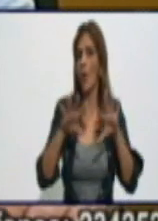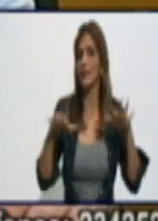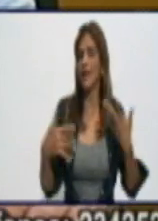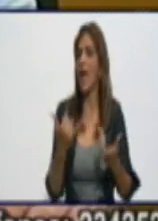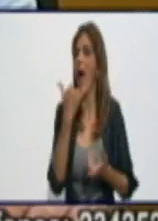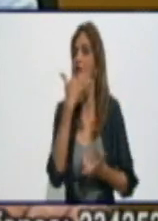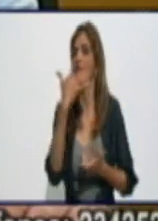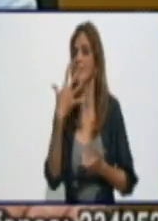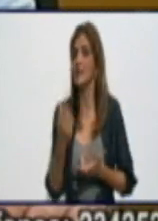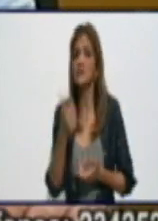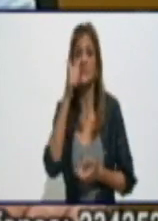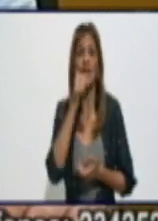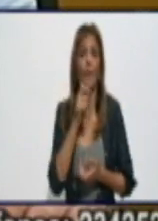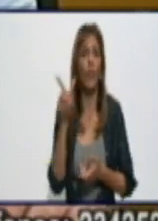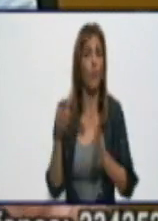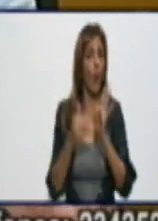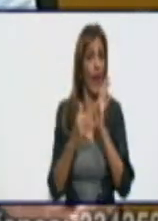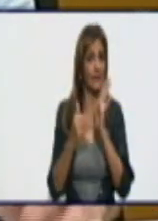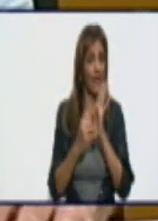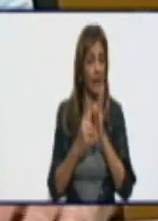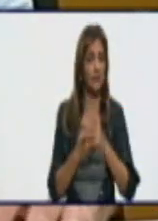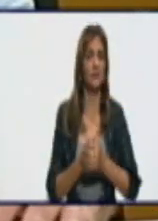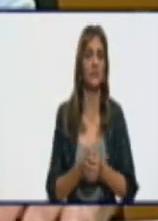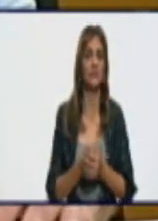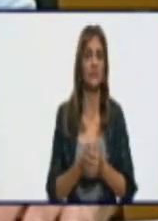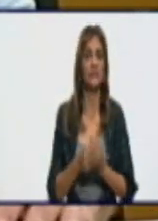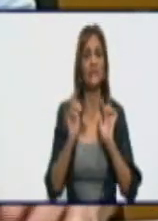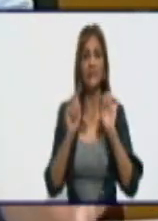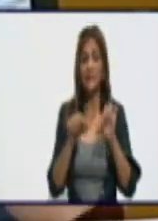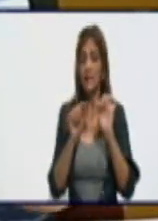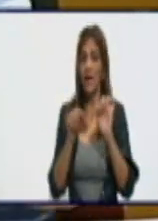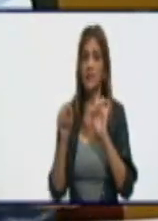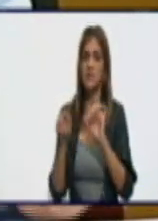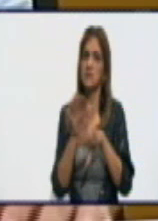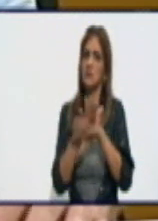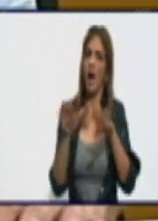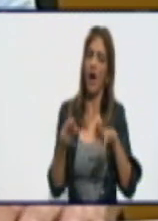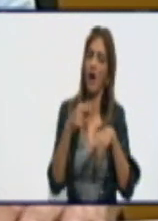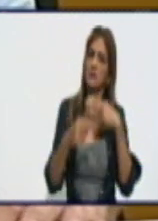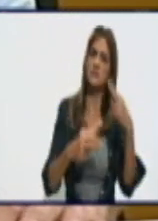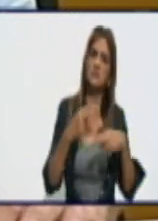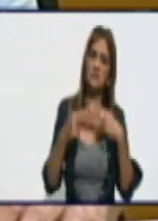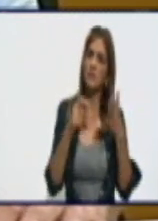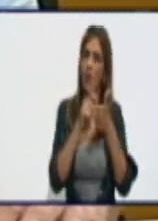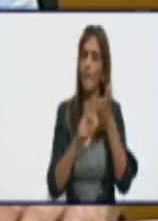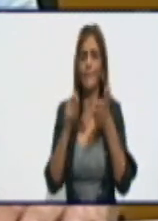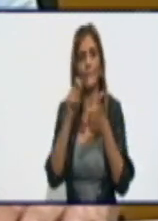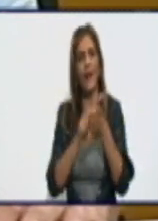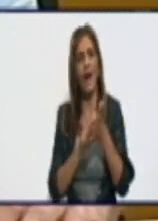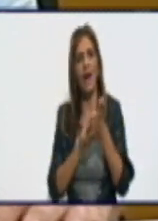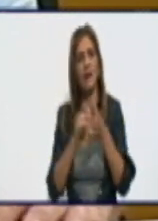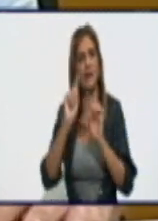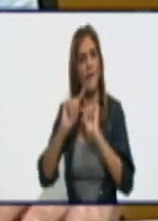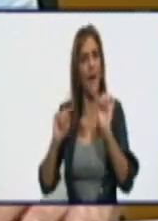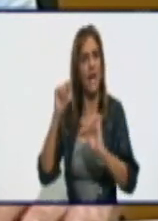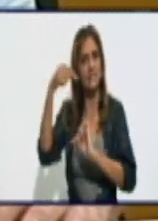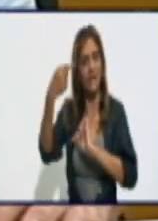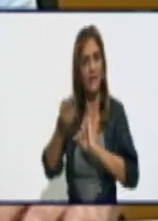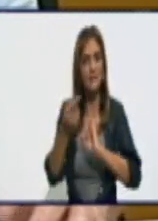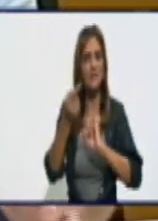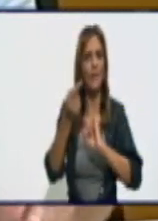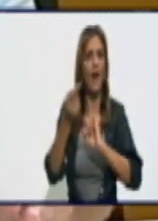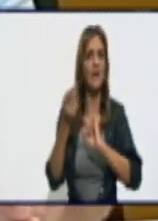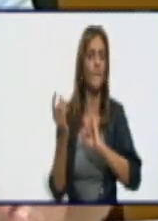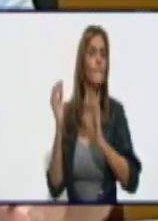afectación, a solucionarla, y a partir de ahí nos trazamos una estrategia que vamos a implementar mañana. Como estrategia de